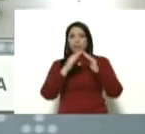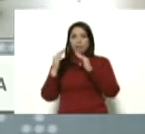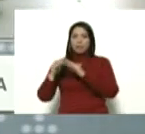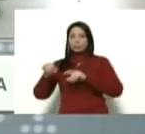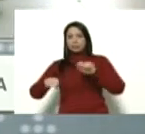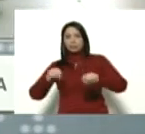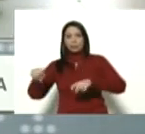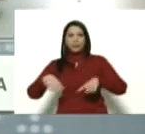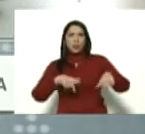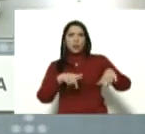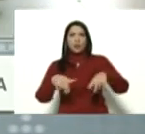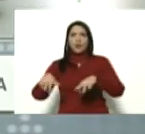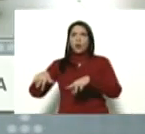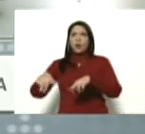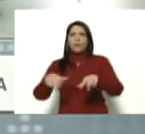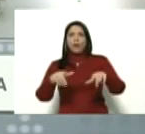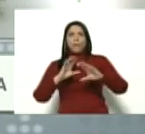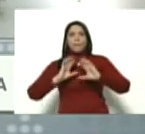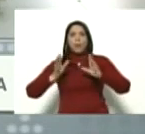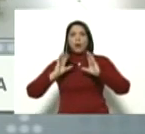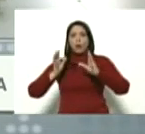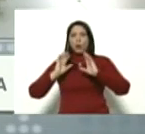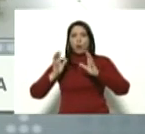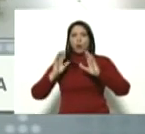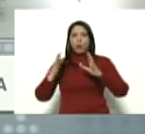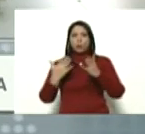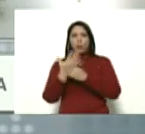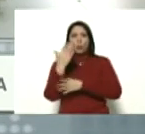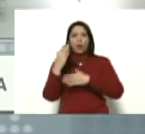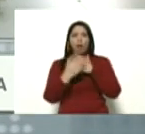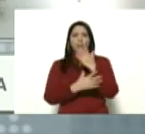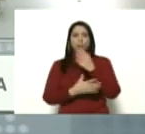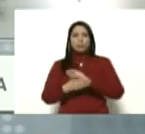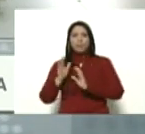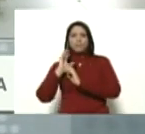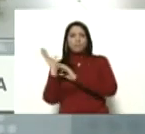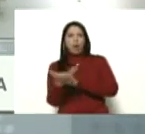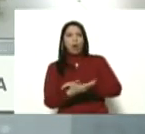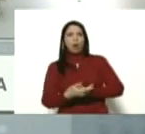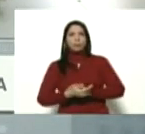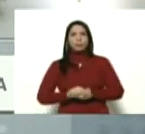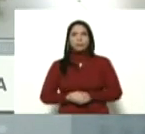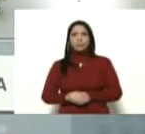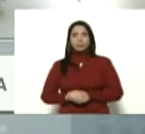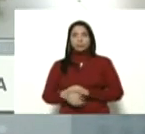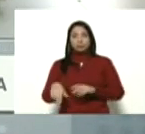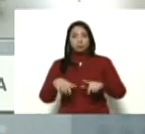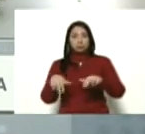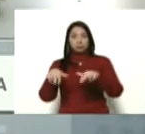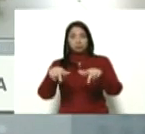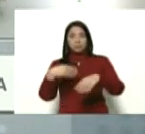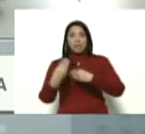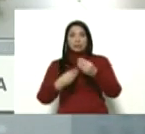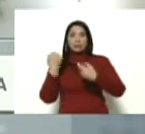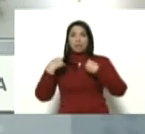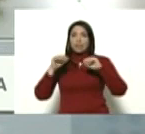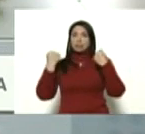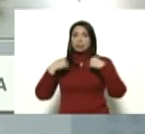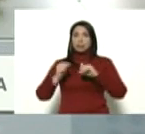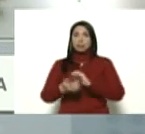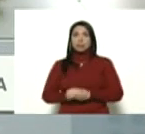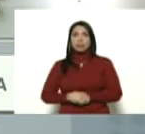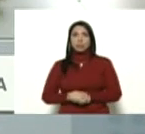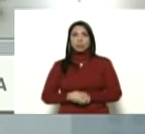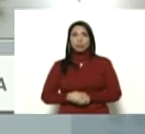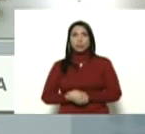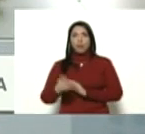con sus patinetas, con sus pelotas, con sus guantes de béisbol, salgan a caminar, a hacer ejercicio, con